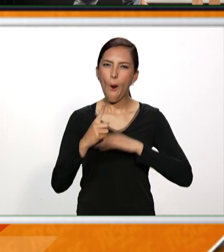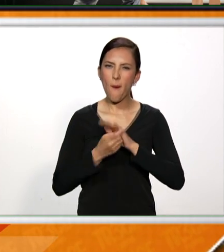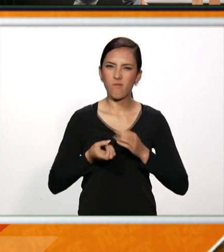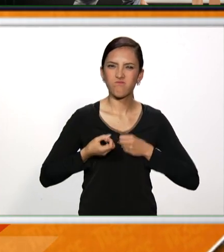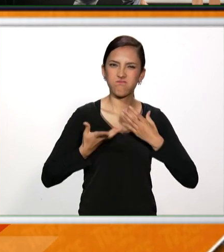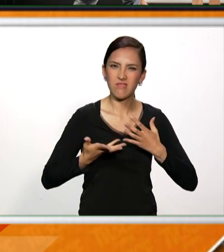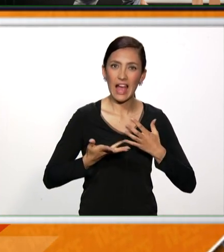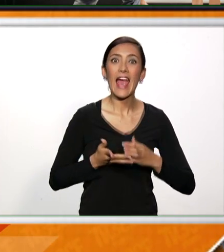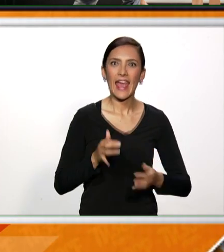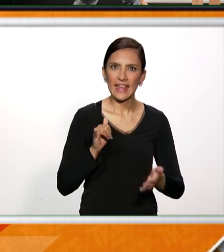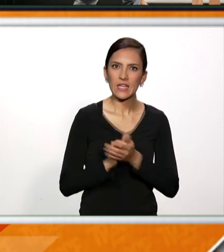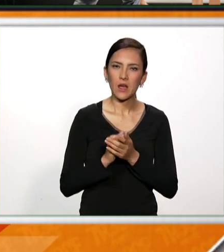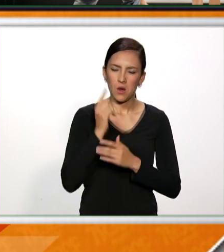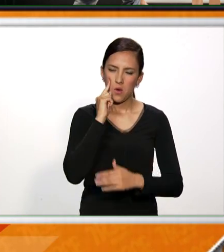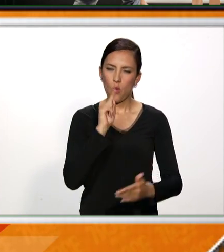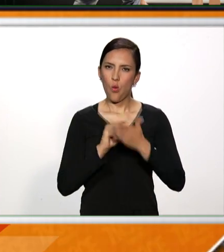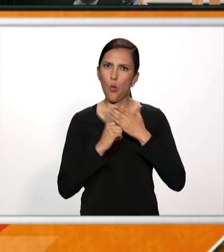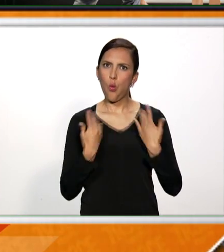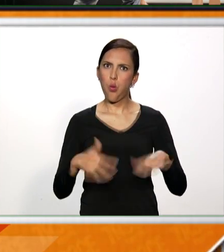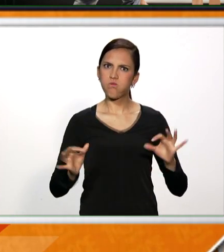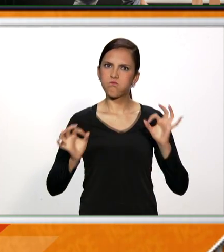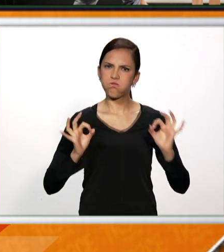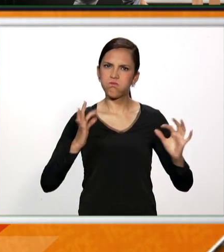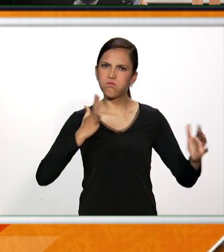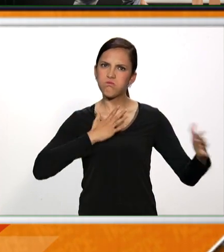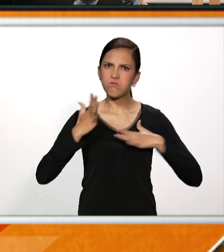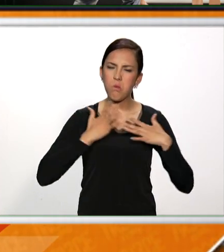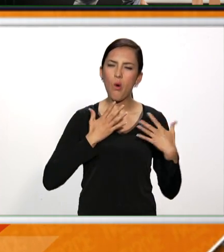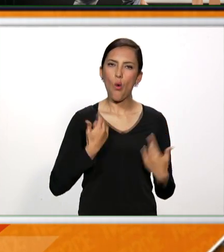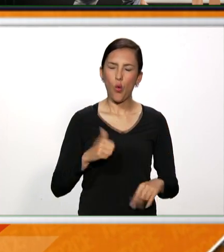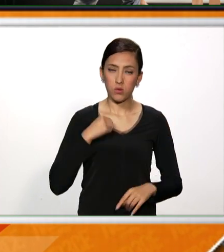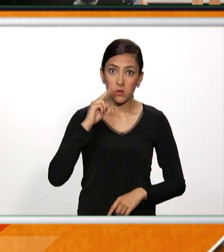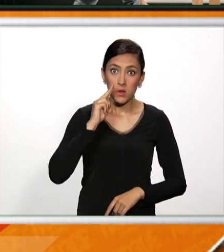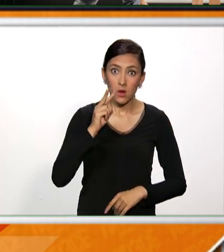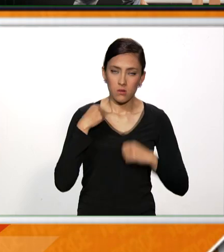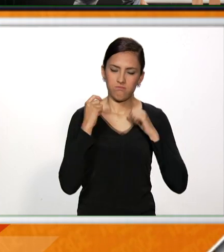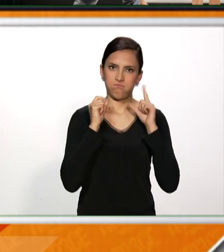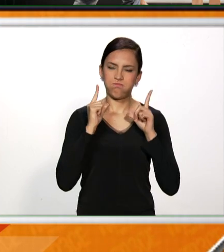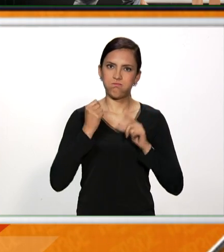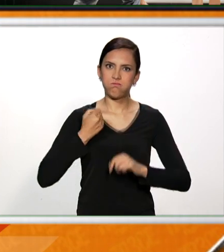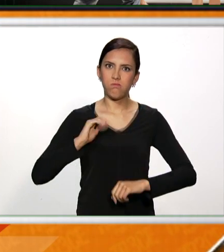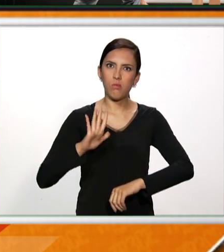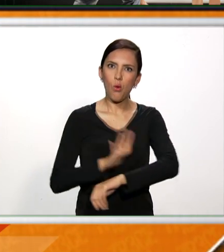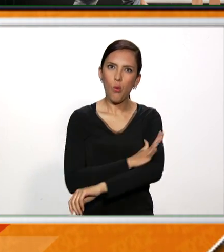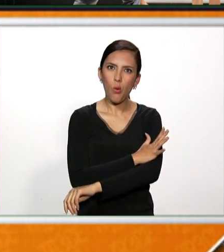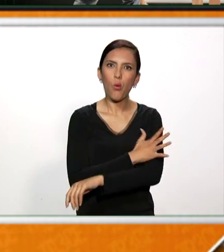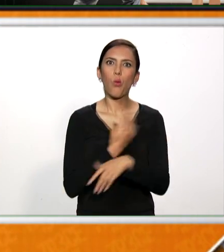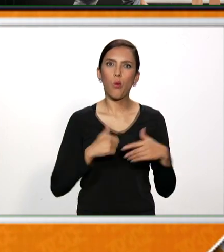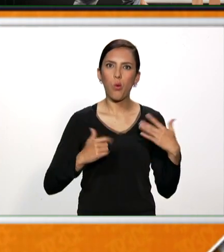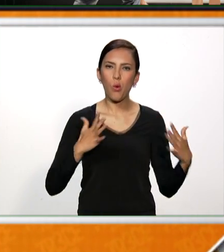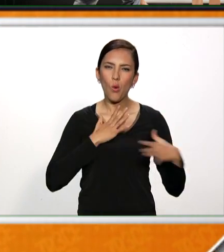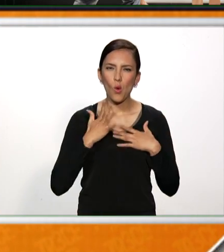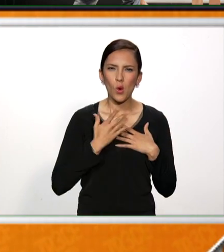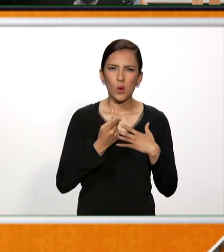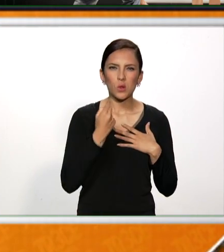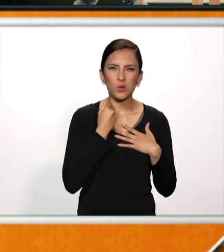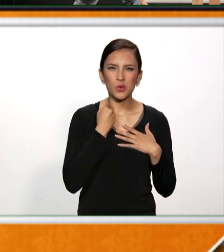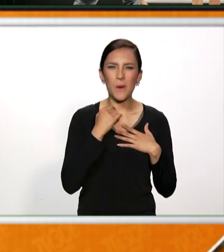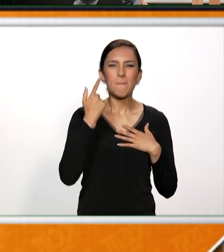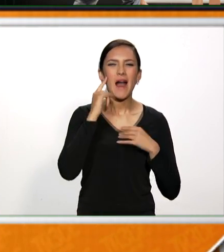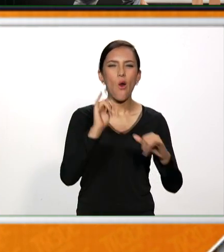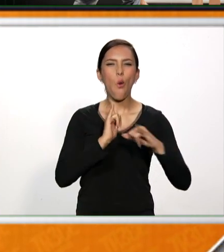acabamos de presenciar, una lección de buen teatro. A mí, yo estoy conmovidísima y termino como la obra bañada en sangre.